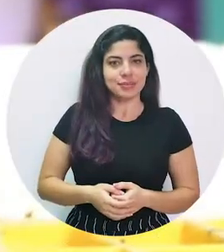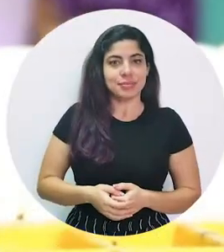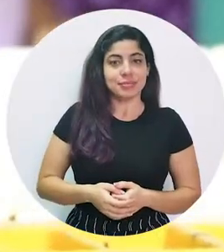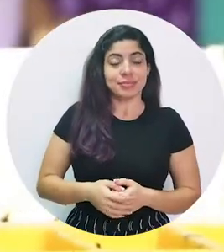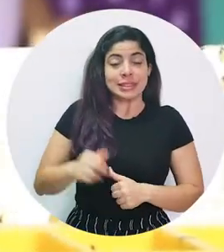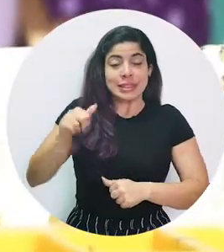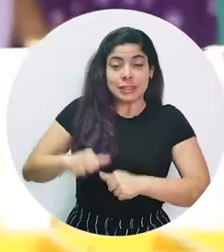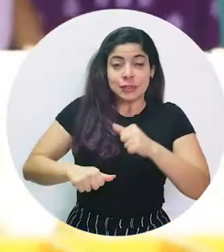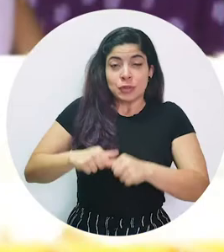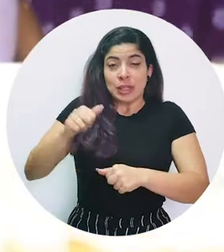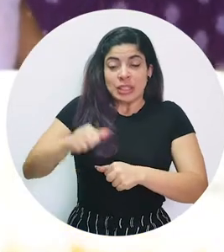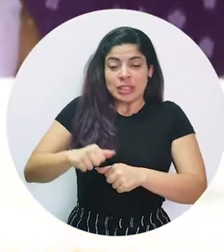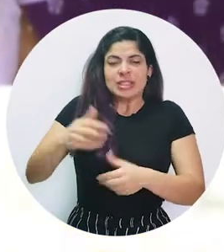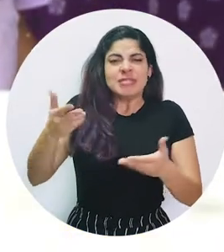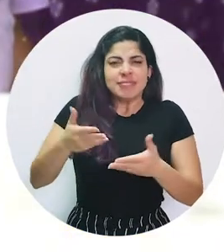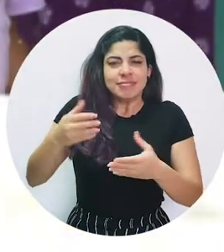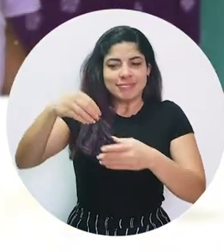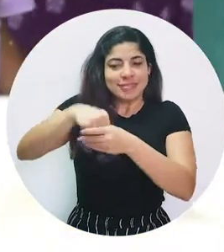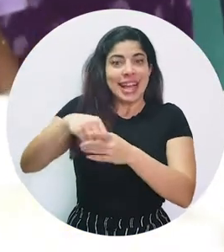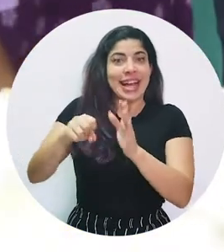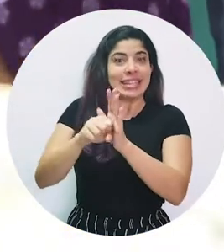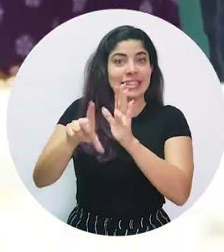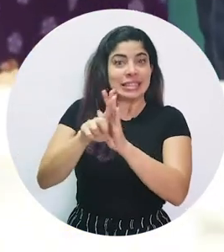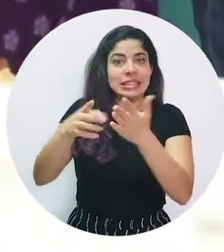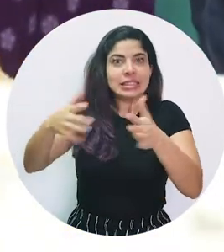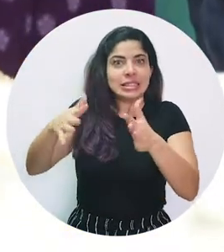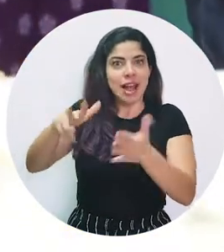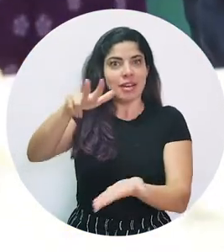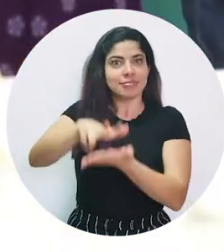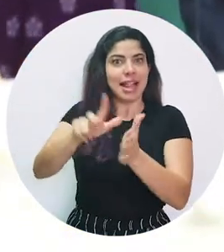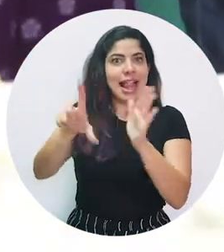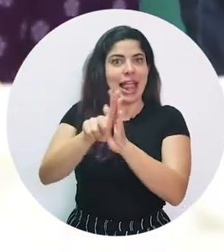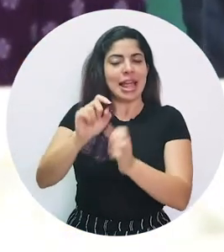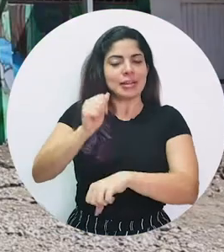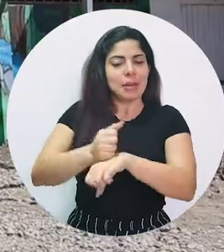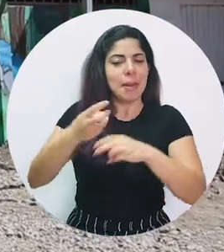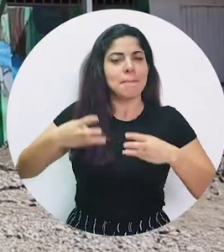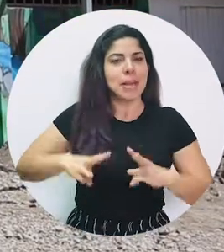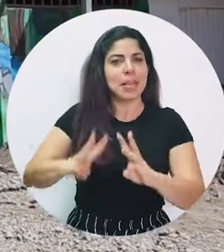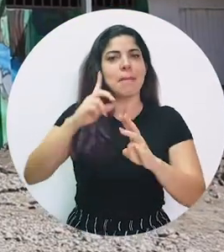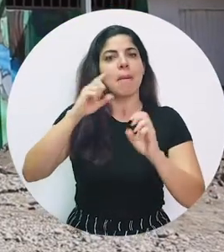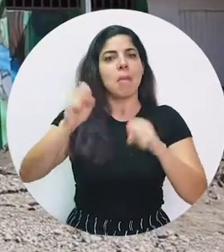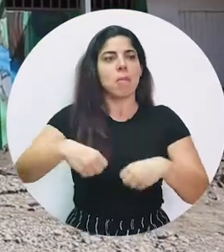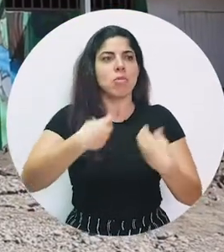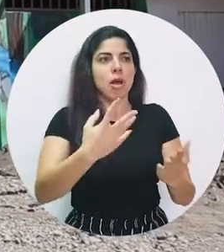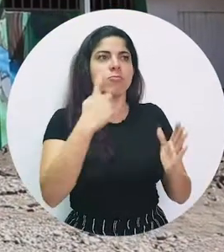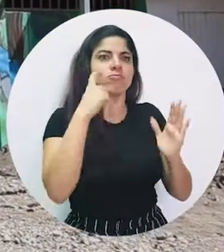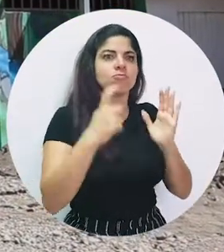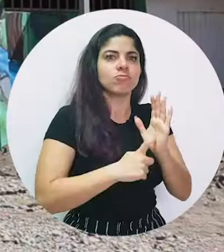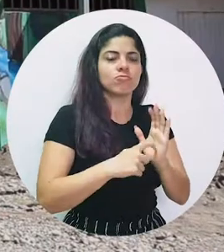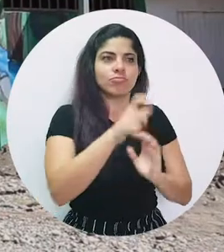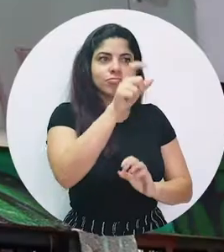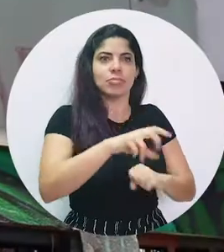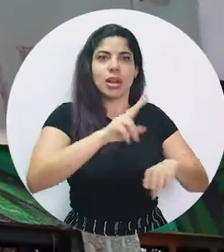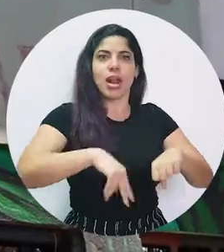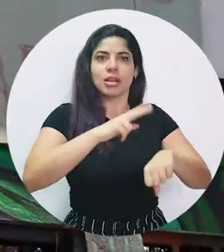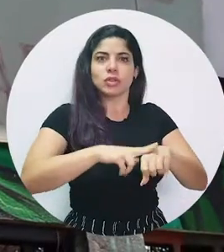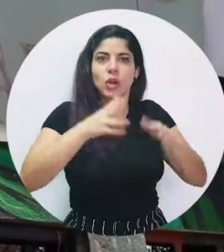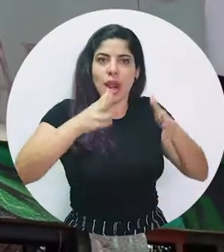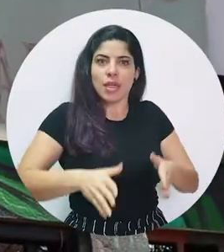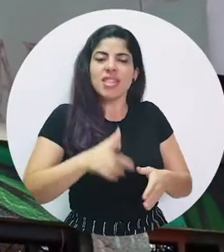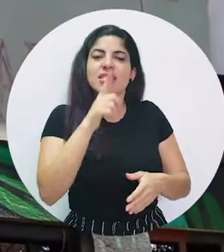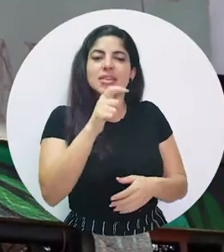Dentro de los esfuerzos, la Asamblea Legislativa aprobó una ley que establece mecanismos para el reconocimiento de la nacionalidad de la